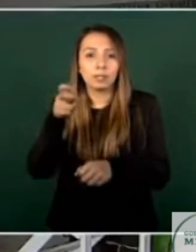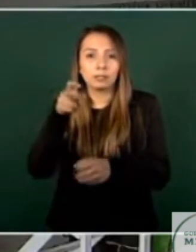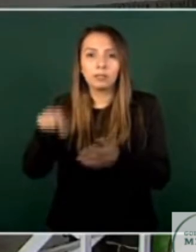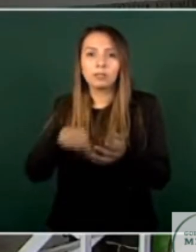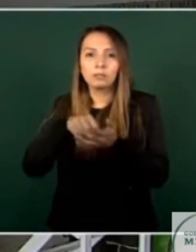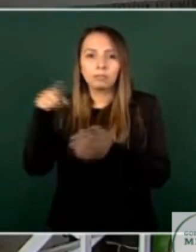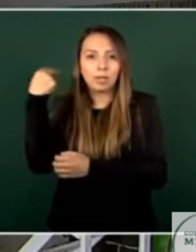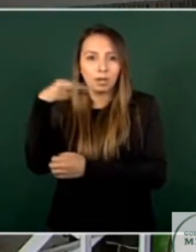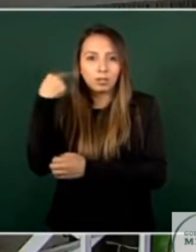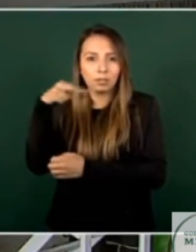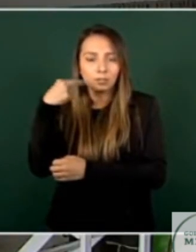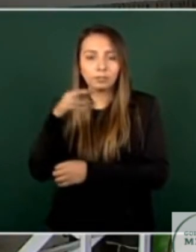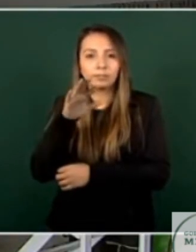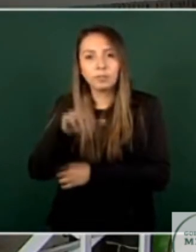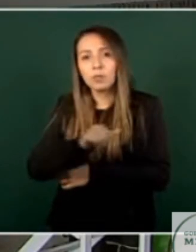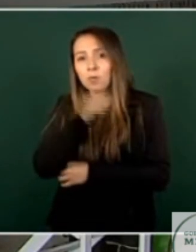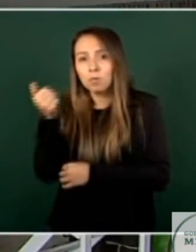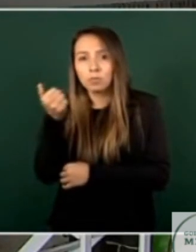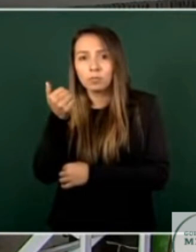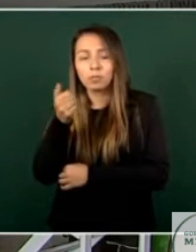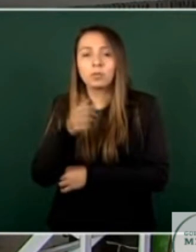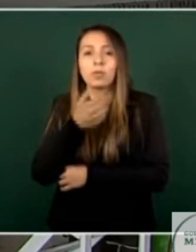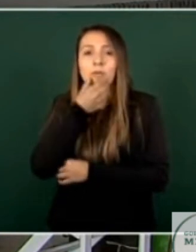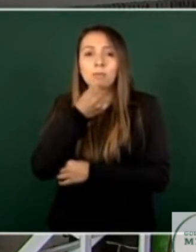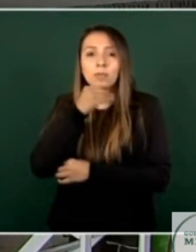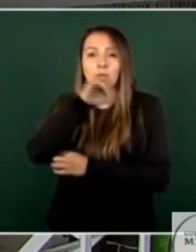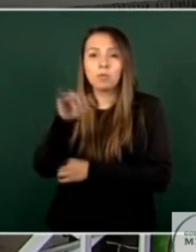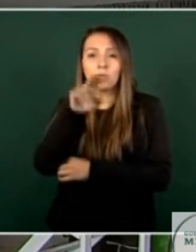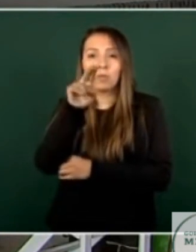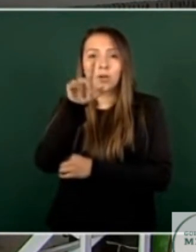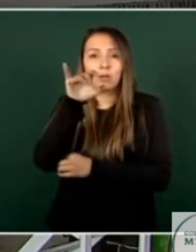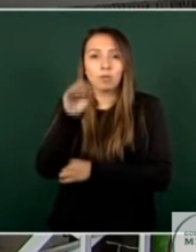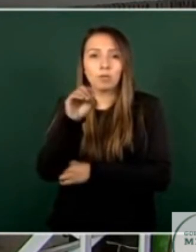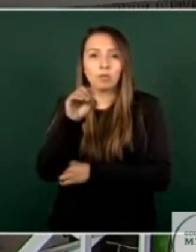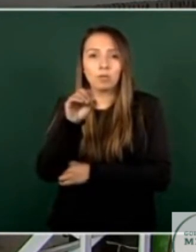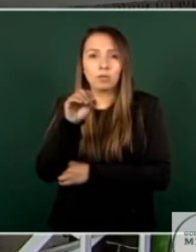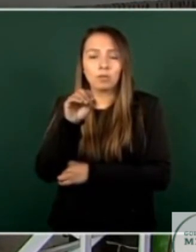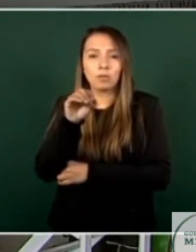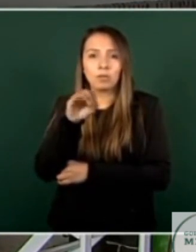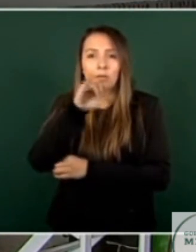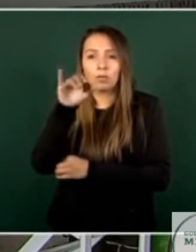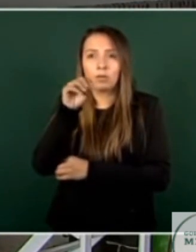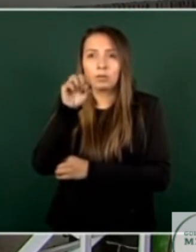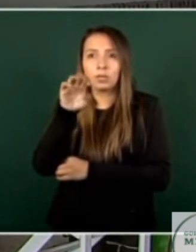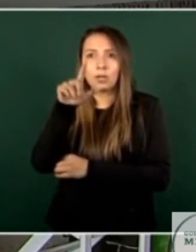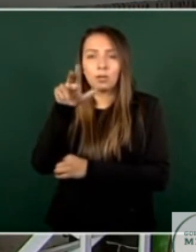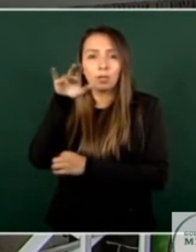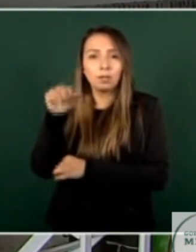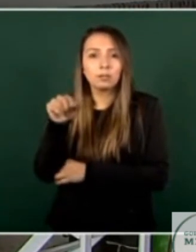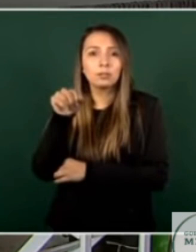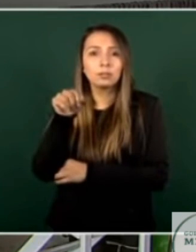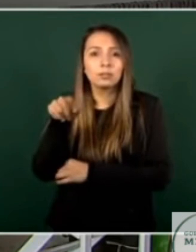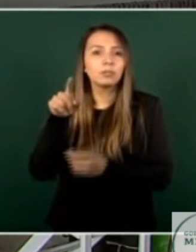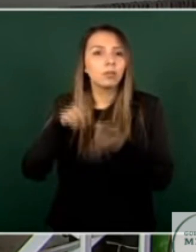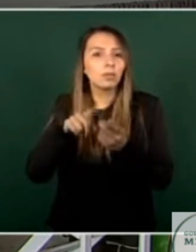Siguiente En el caso de Julio José Luis Gambo Arenas que fue asesinado en el puerto de